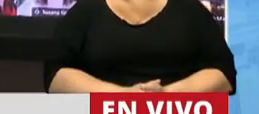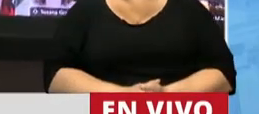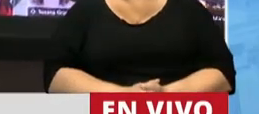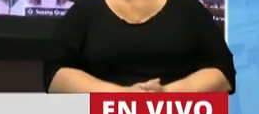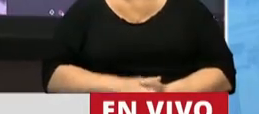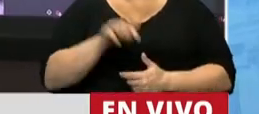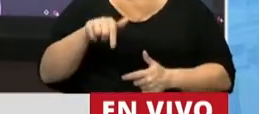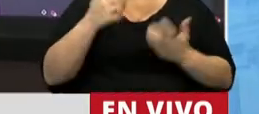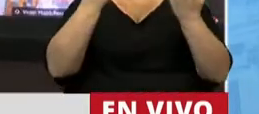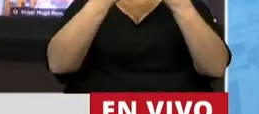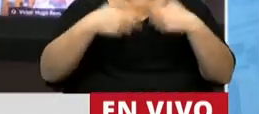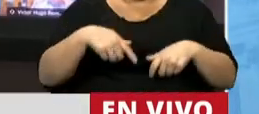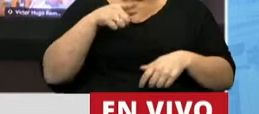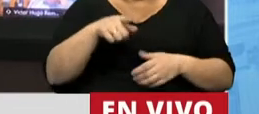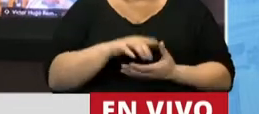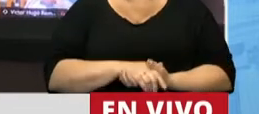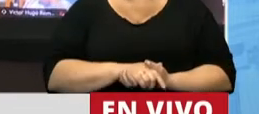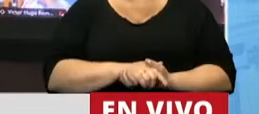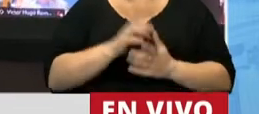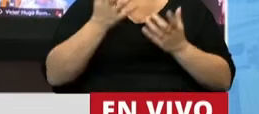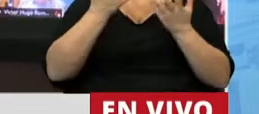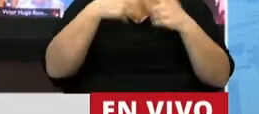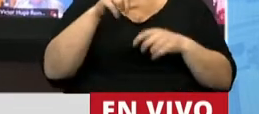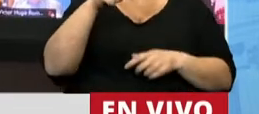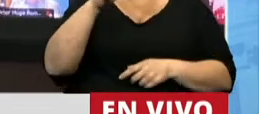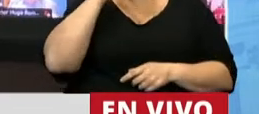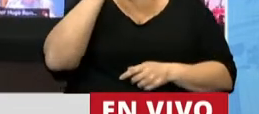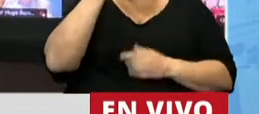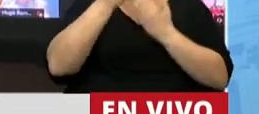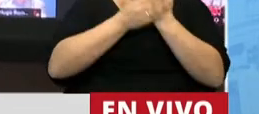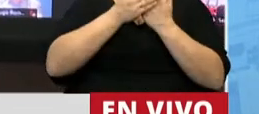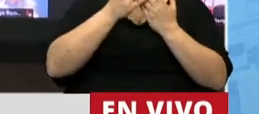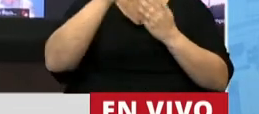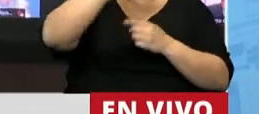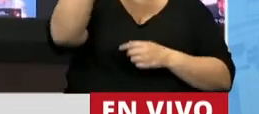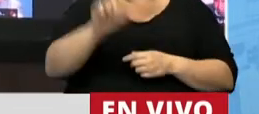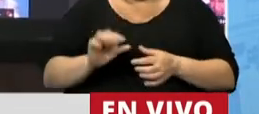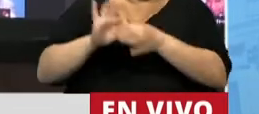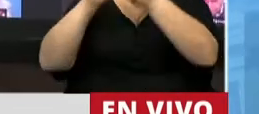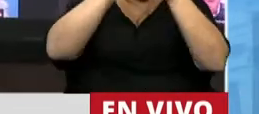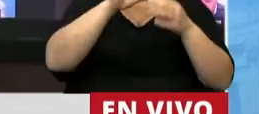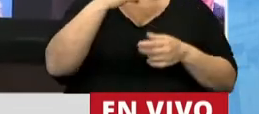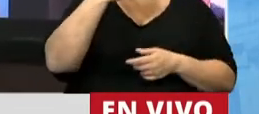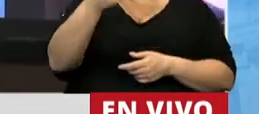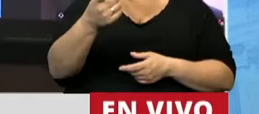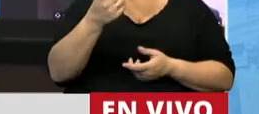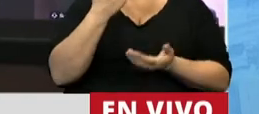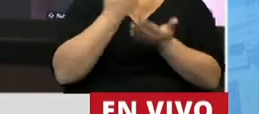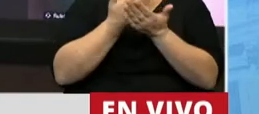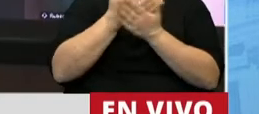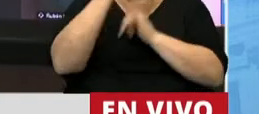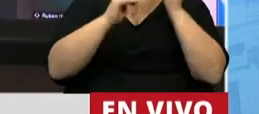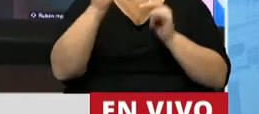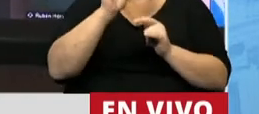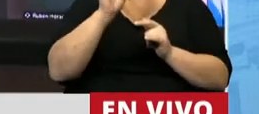Este proyecto crea el programa Gabinete Federal y asegura que la declaración propiciada no